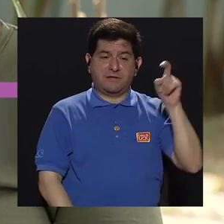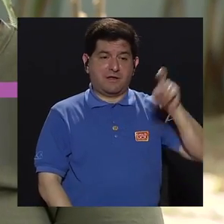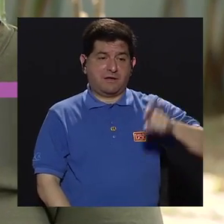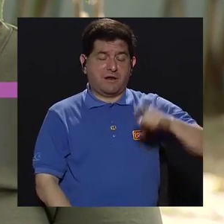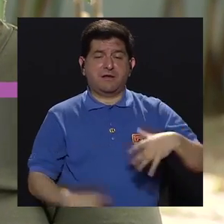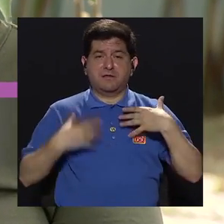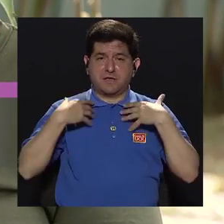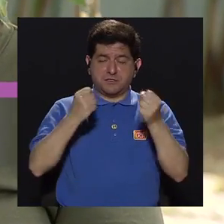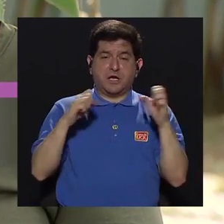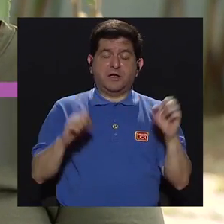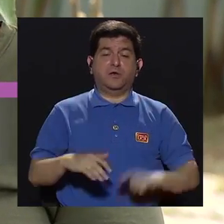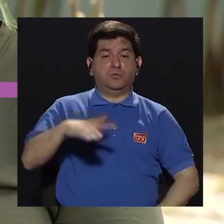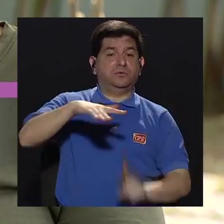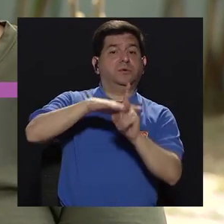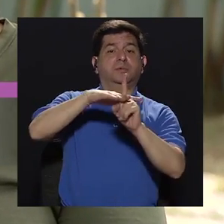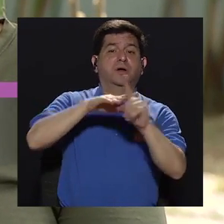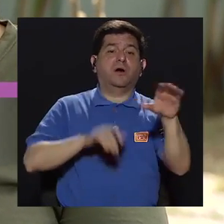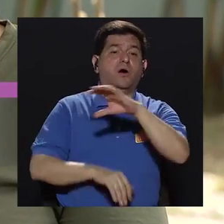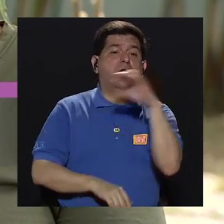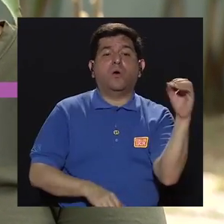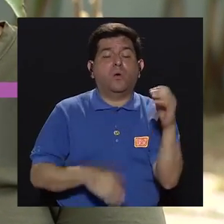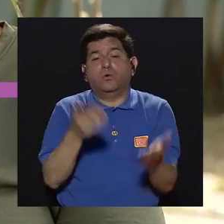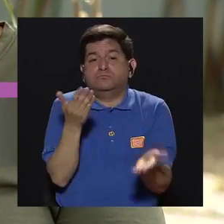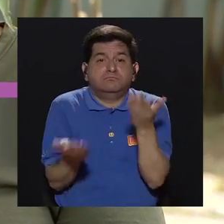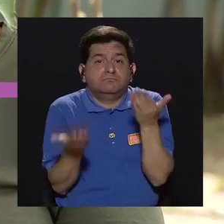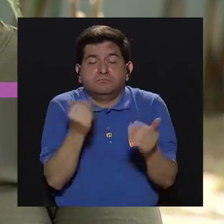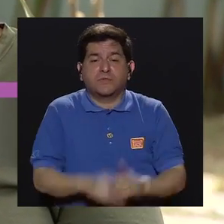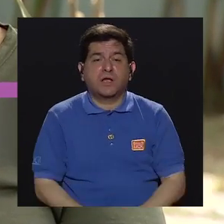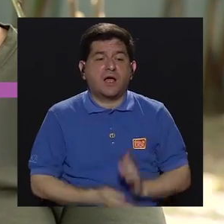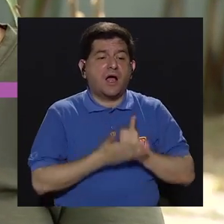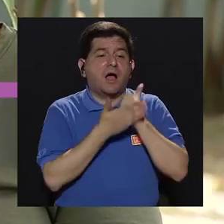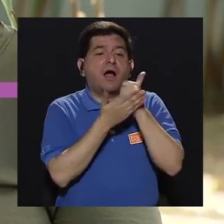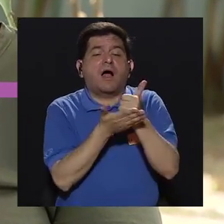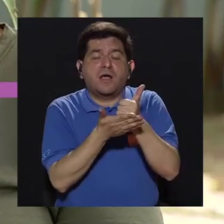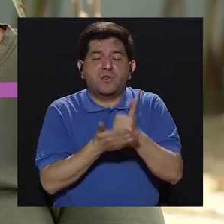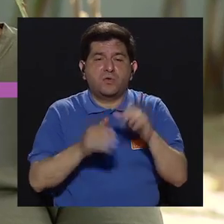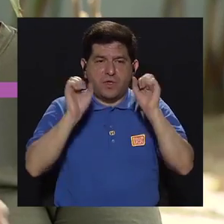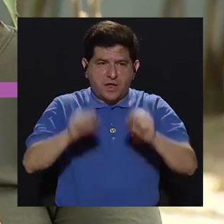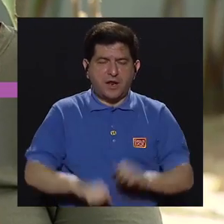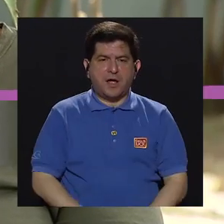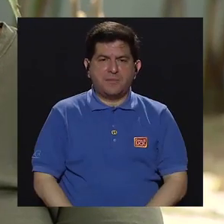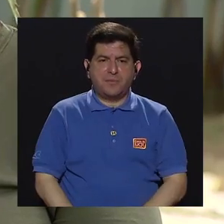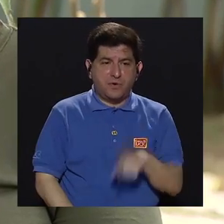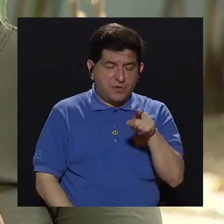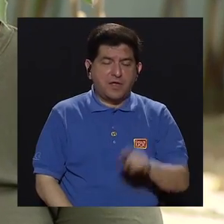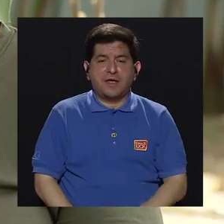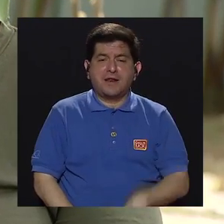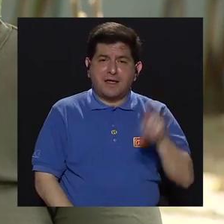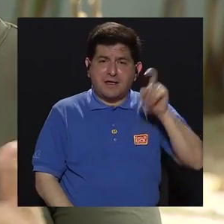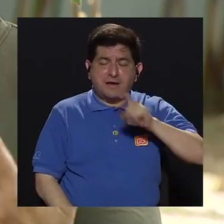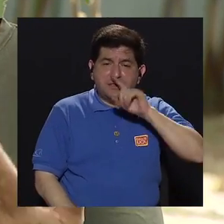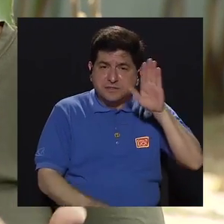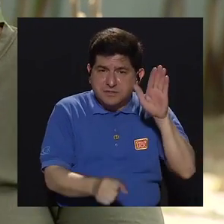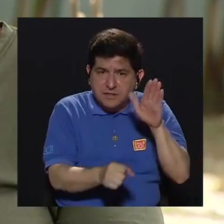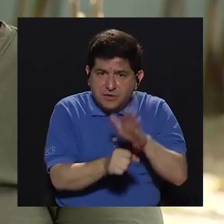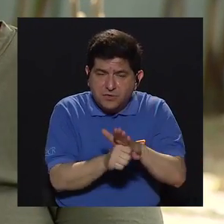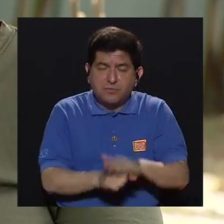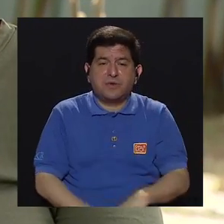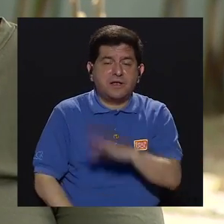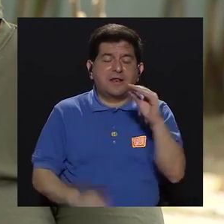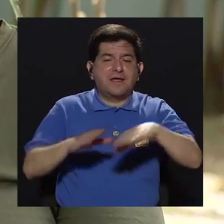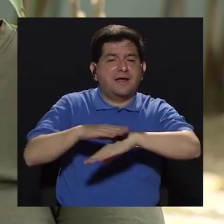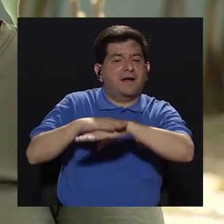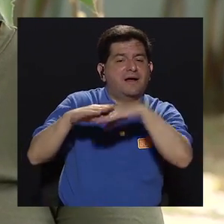necesidad de salud emergente o para más bien ayudarle a cambiar sus necesidades y que pueda a su